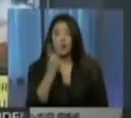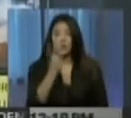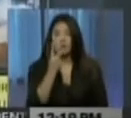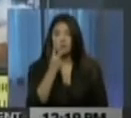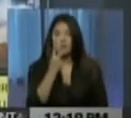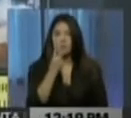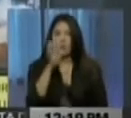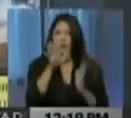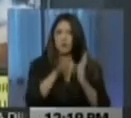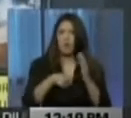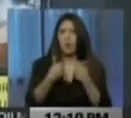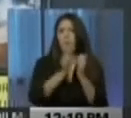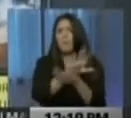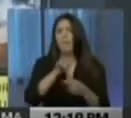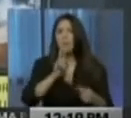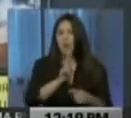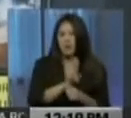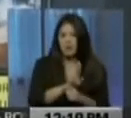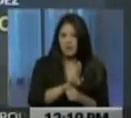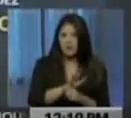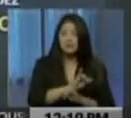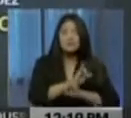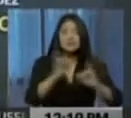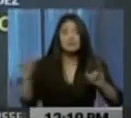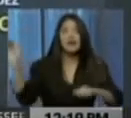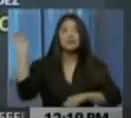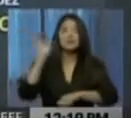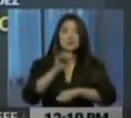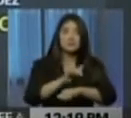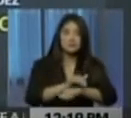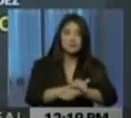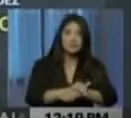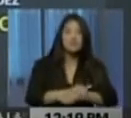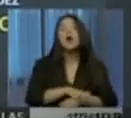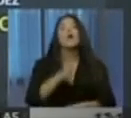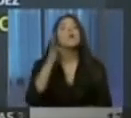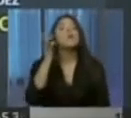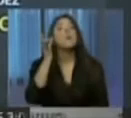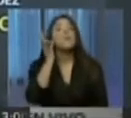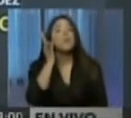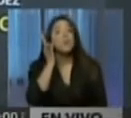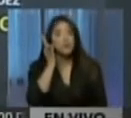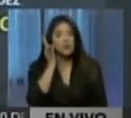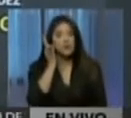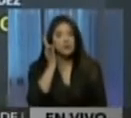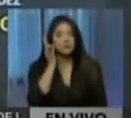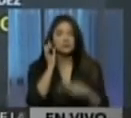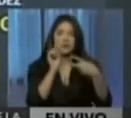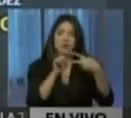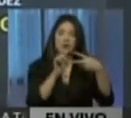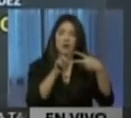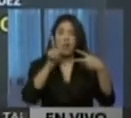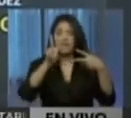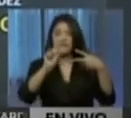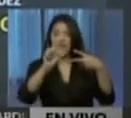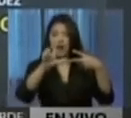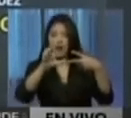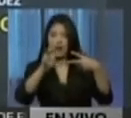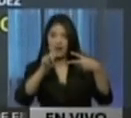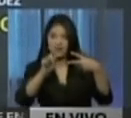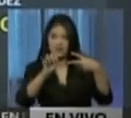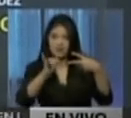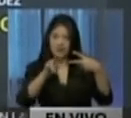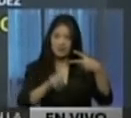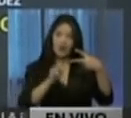ultraje violento. También han sido capturadas Belén Carolina Salas González, Cristi Valentina Mavares Paredes